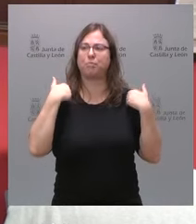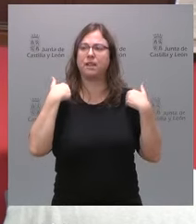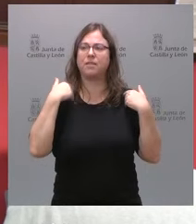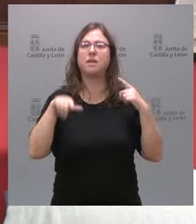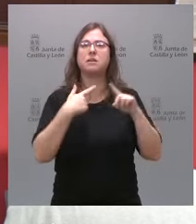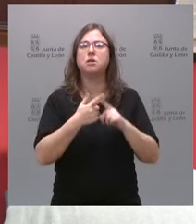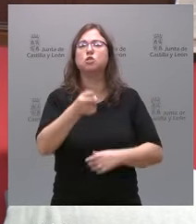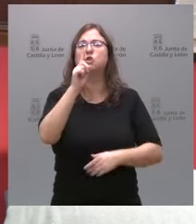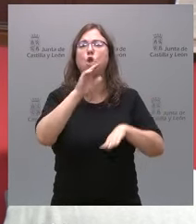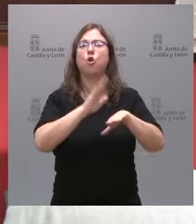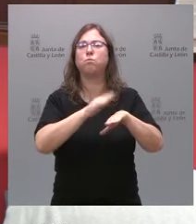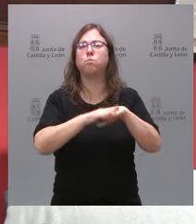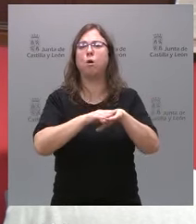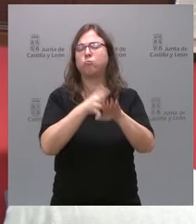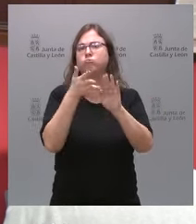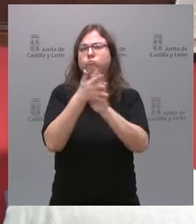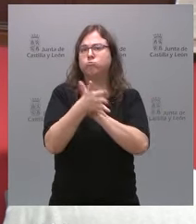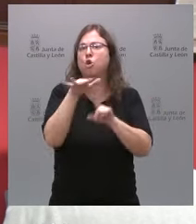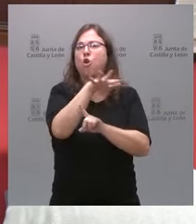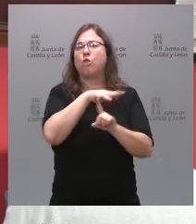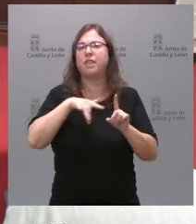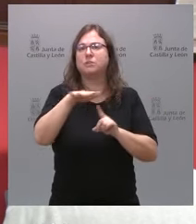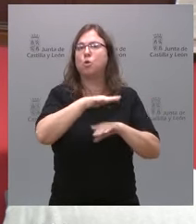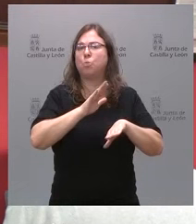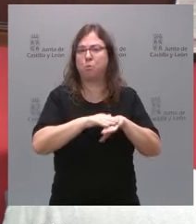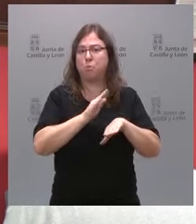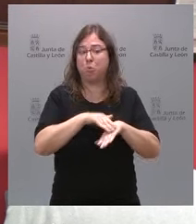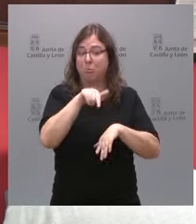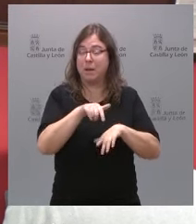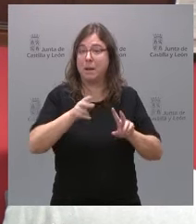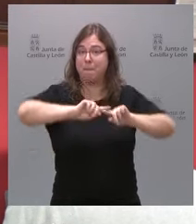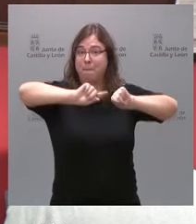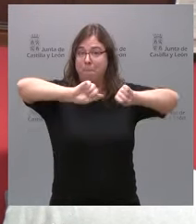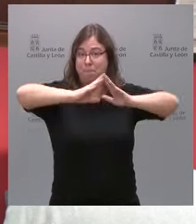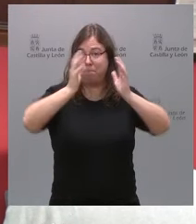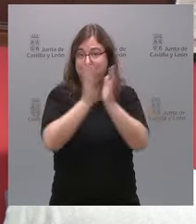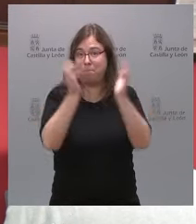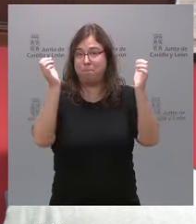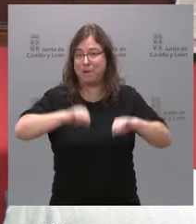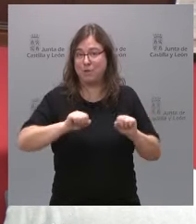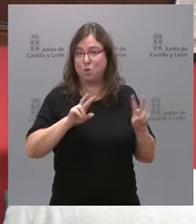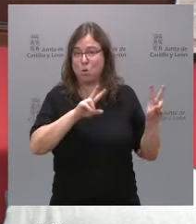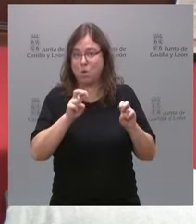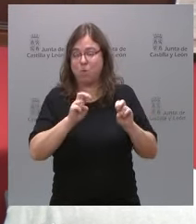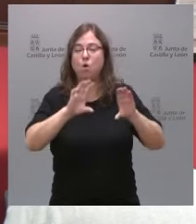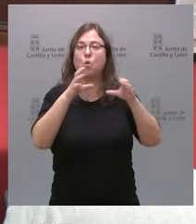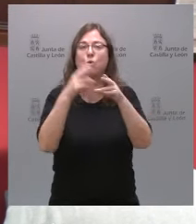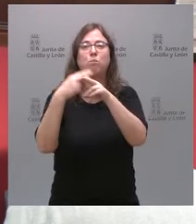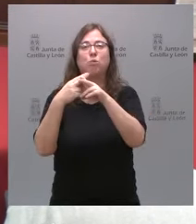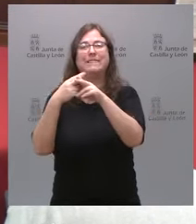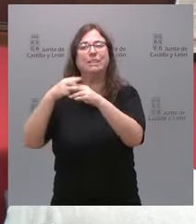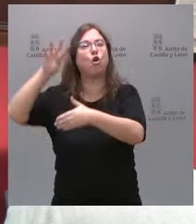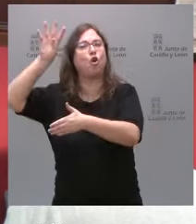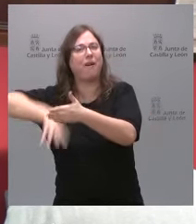simplemente por contextualizar. Porque este nuevo pacto con diferentes partidos catalanes son